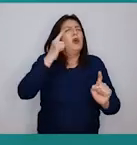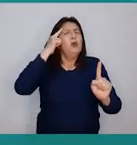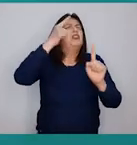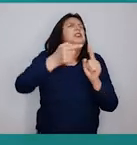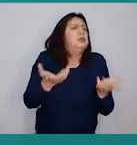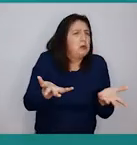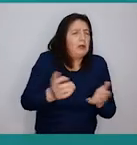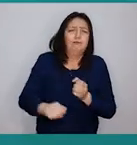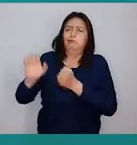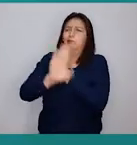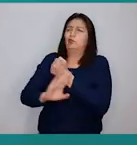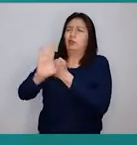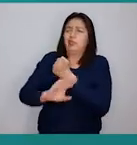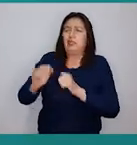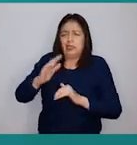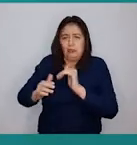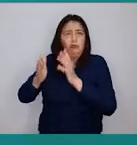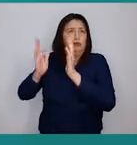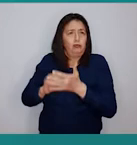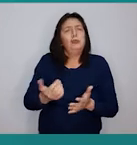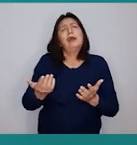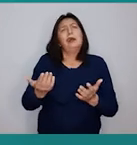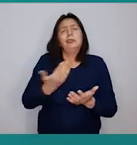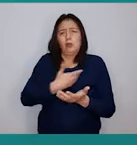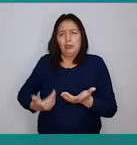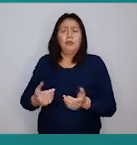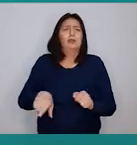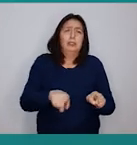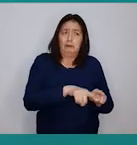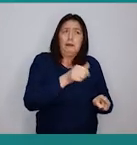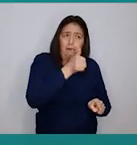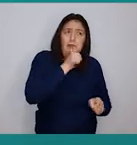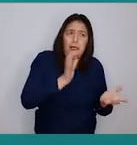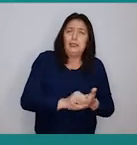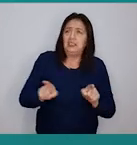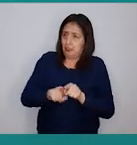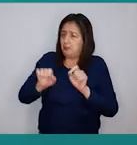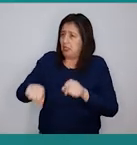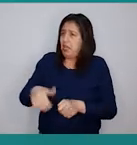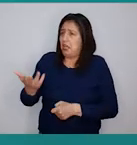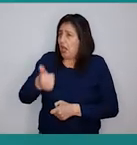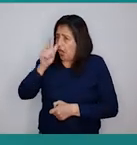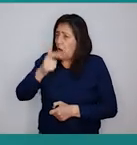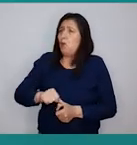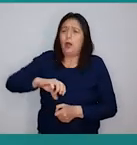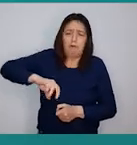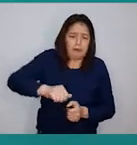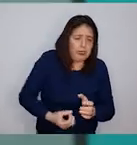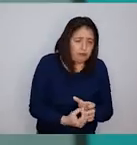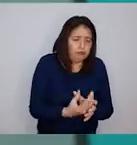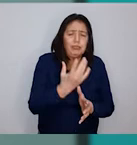El objetivo es proteger la infraestructura pública y privada, así como el abastecimiento de agua para uso agrario y uso